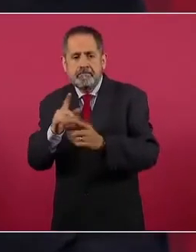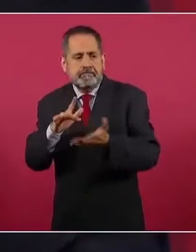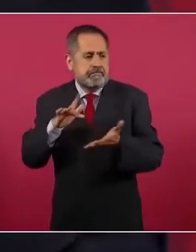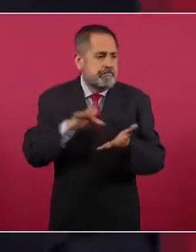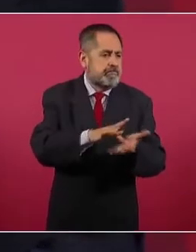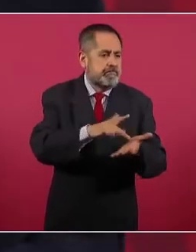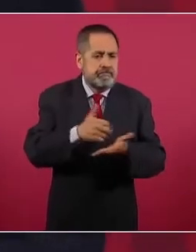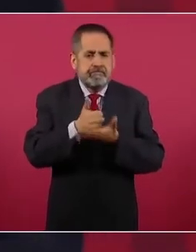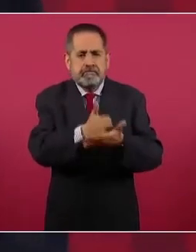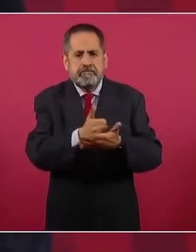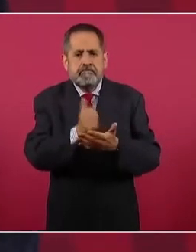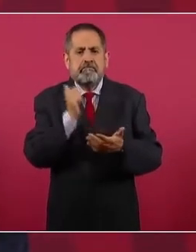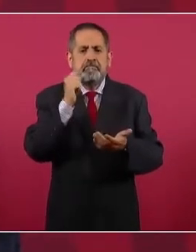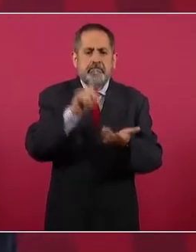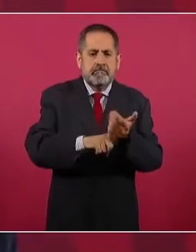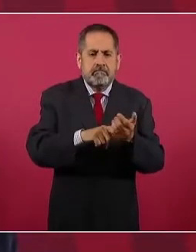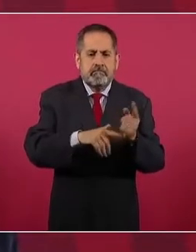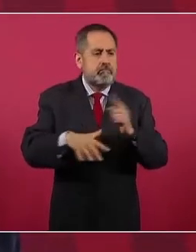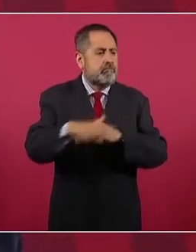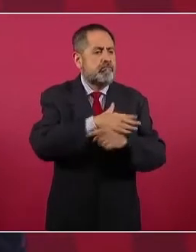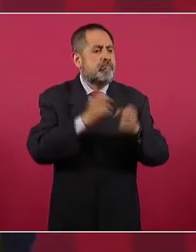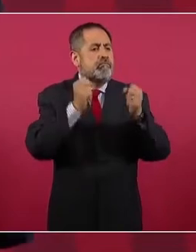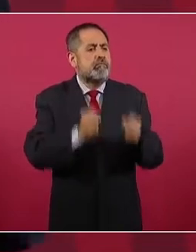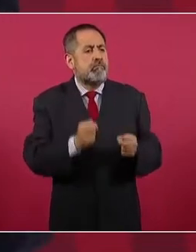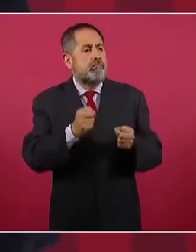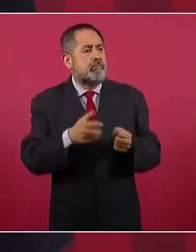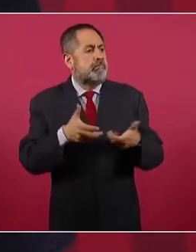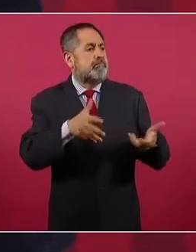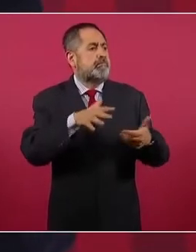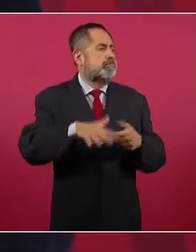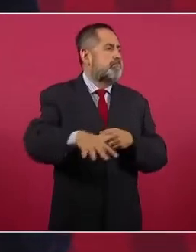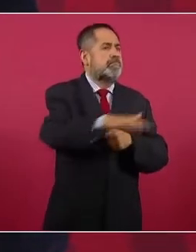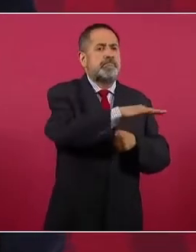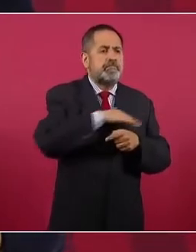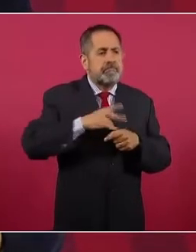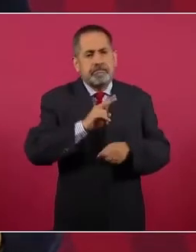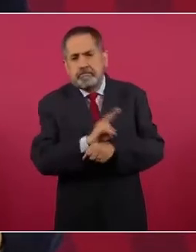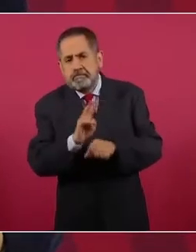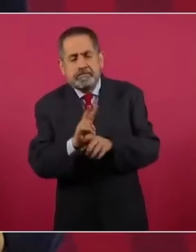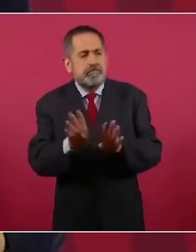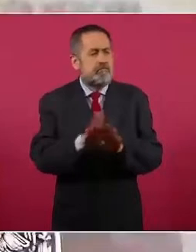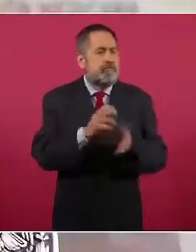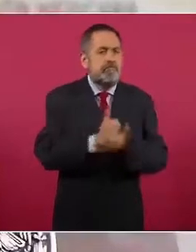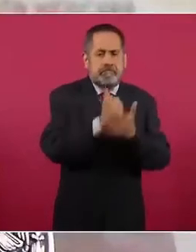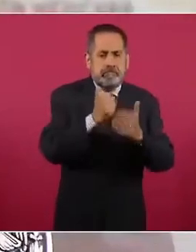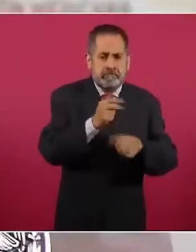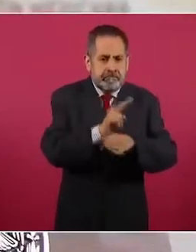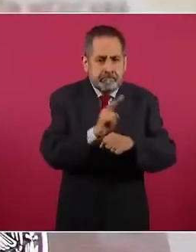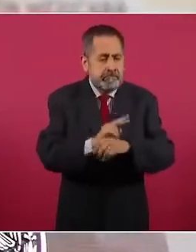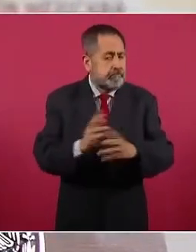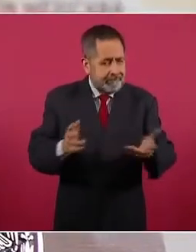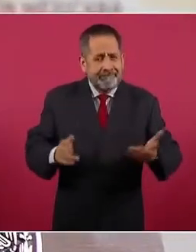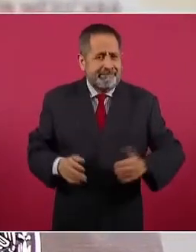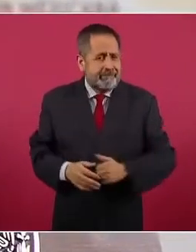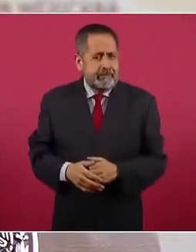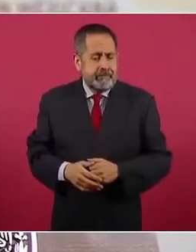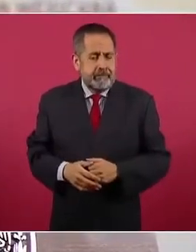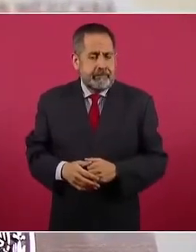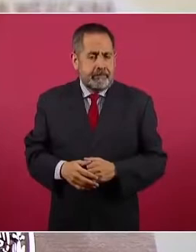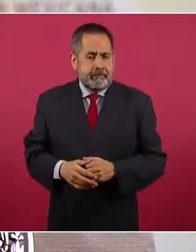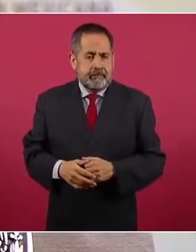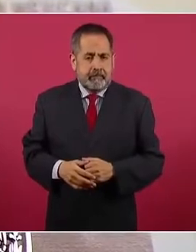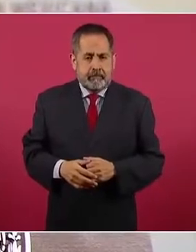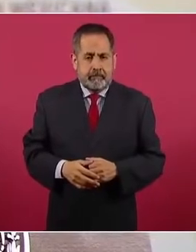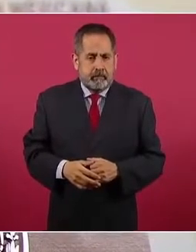apoyen en labores de seguridad pública. Es que era